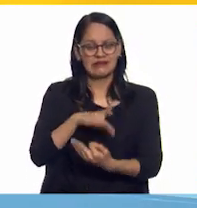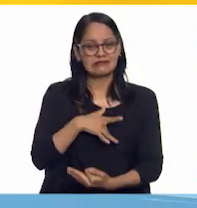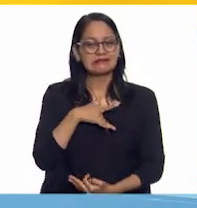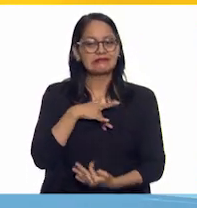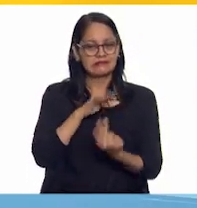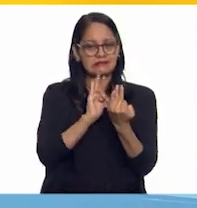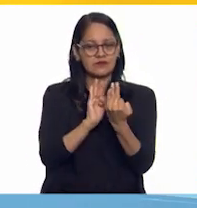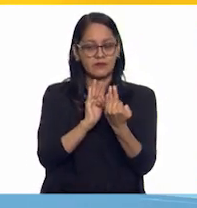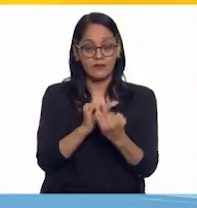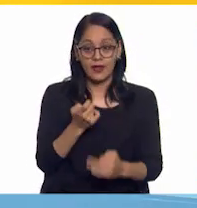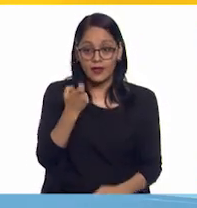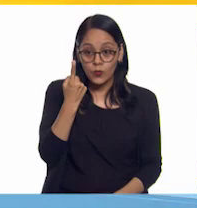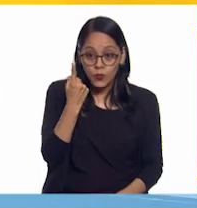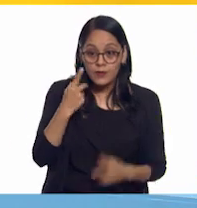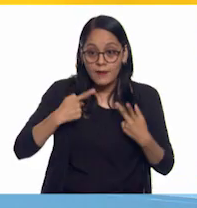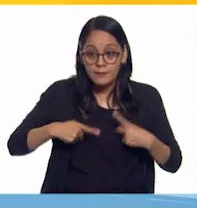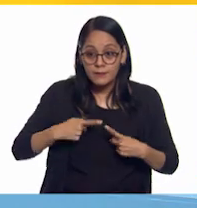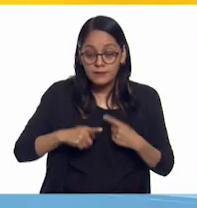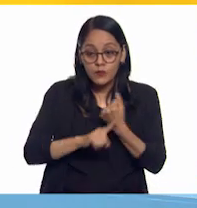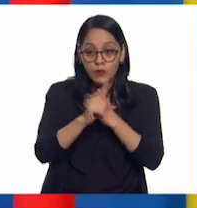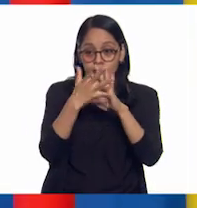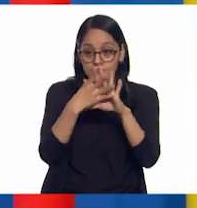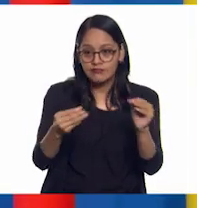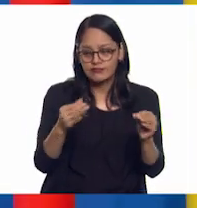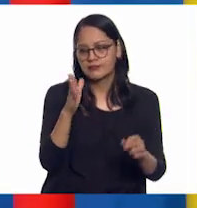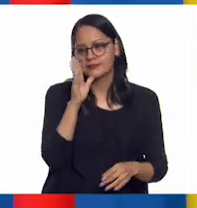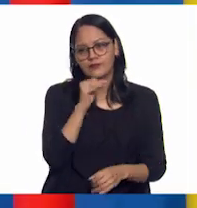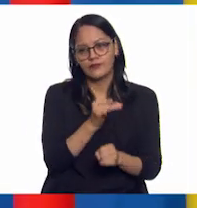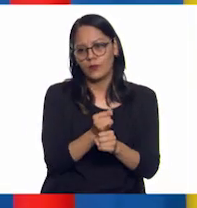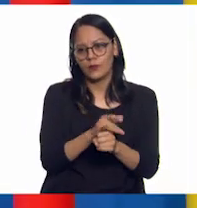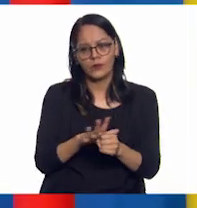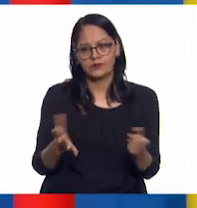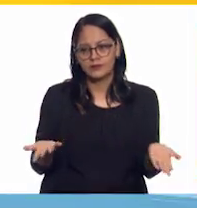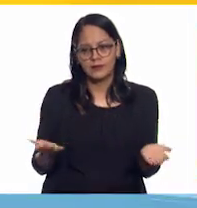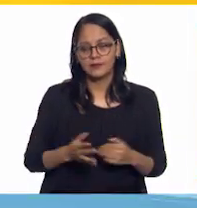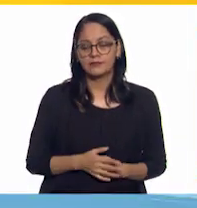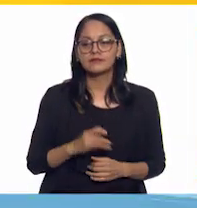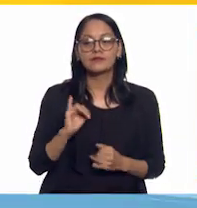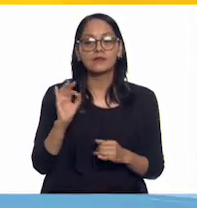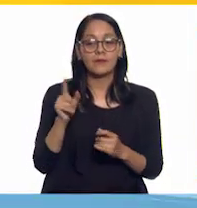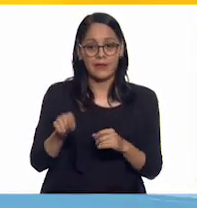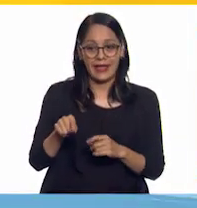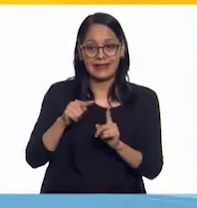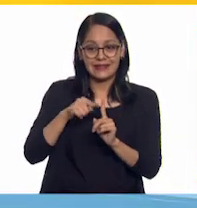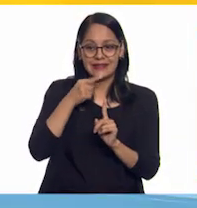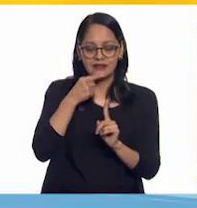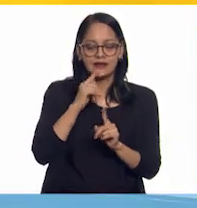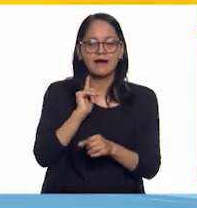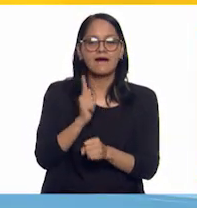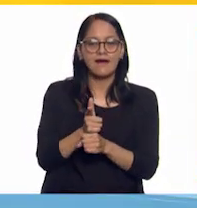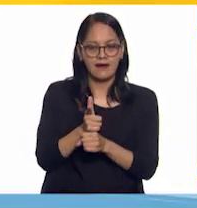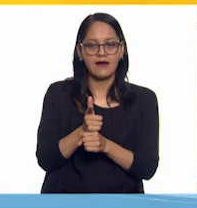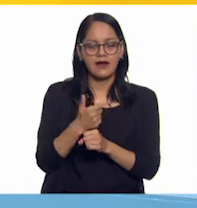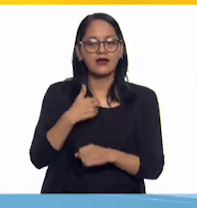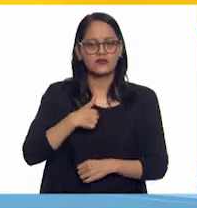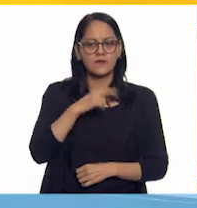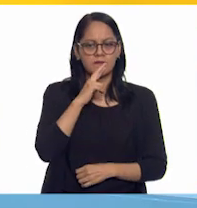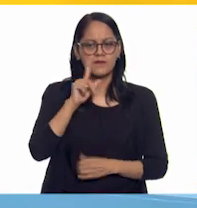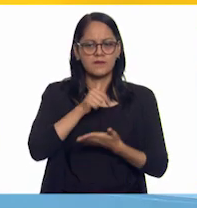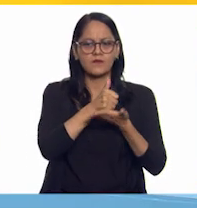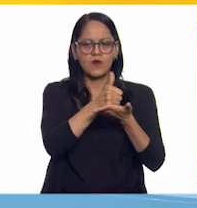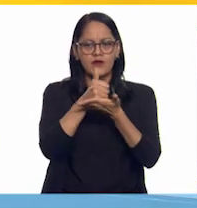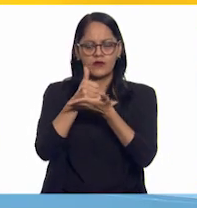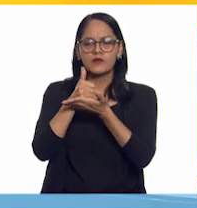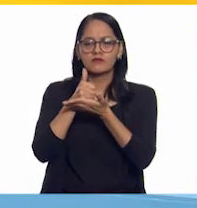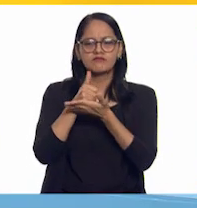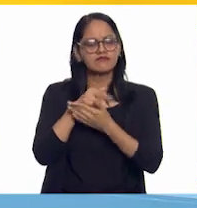es algo que pueda resolver una sola persona. Claro, y al darse cuenta de eso, pide ayuda para mejorar su situación y